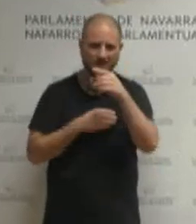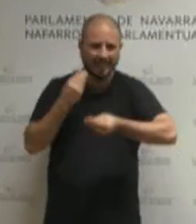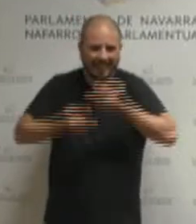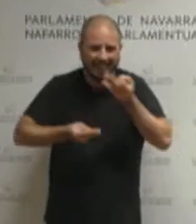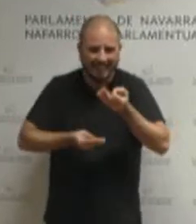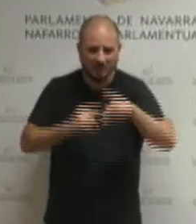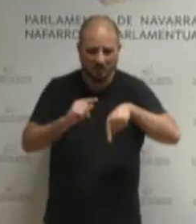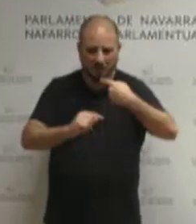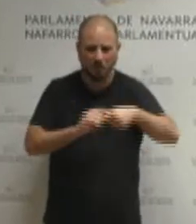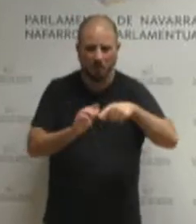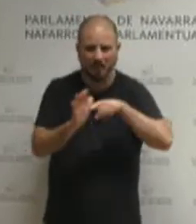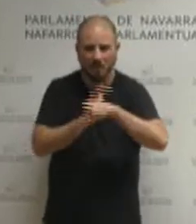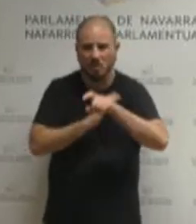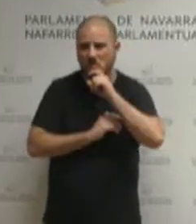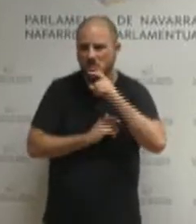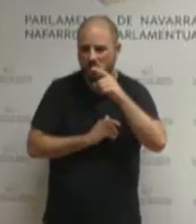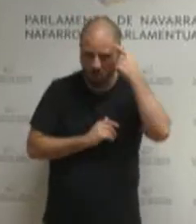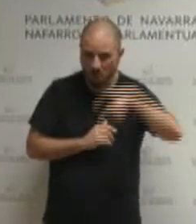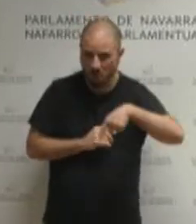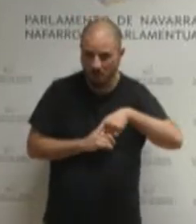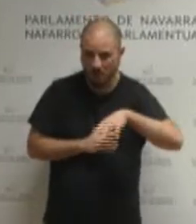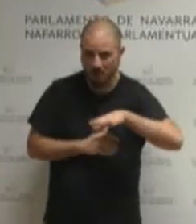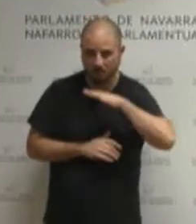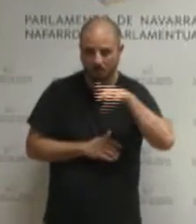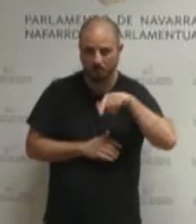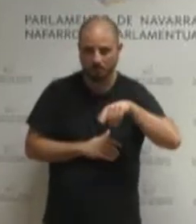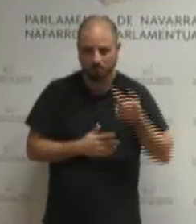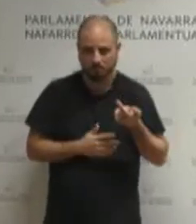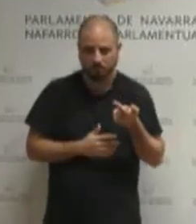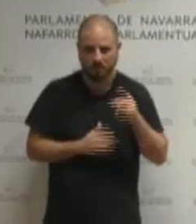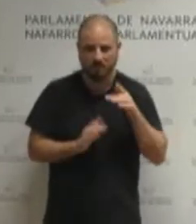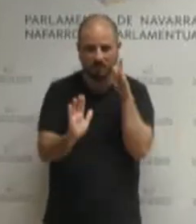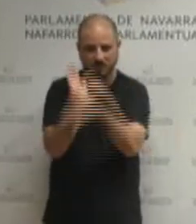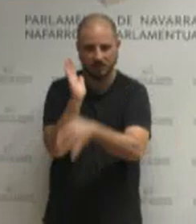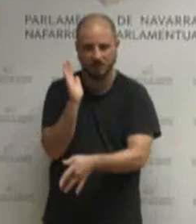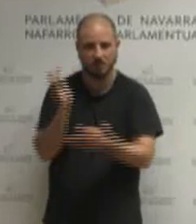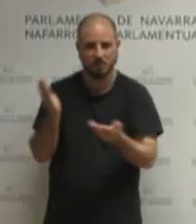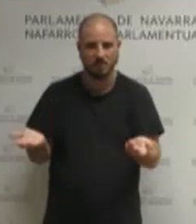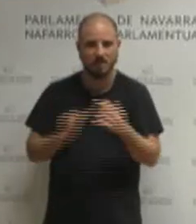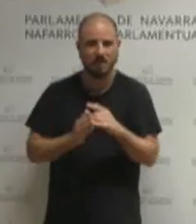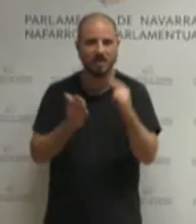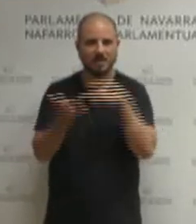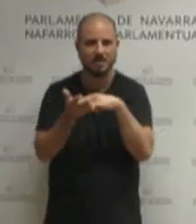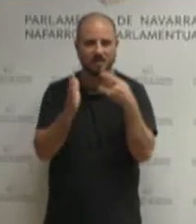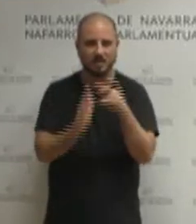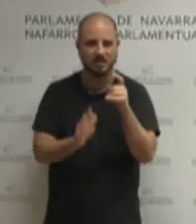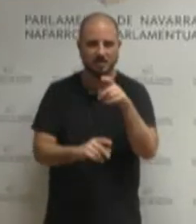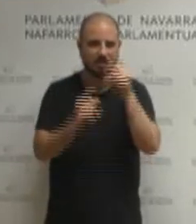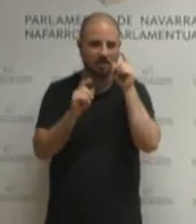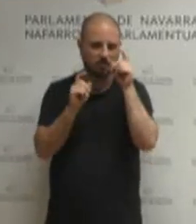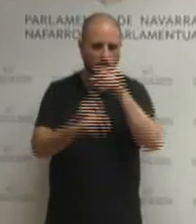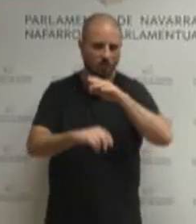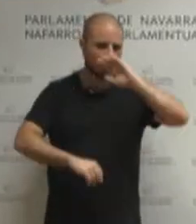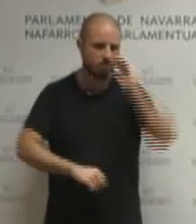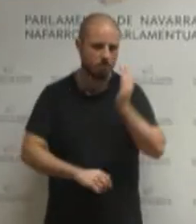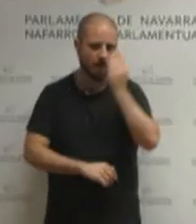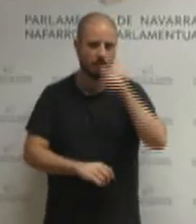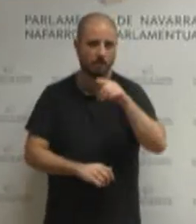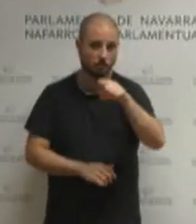lo van a gestionar señora Chivite porque esto va a poner patas arriba todo el sistema educativo y lo saben